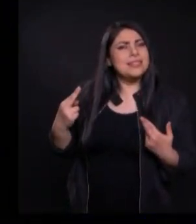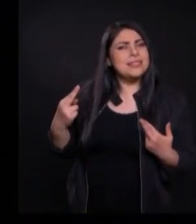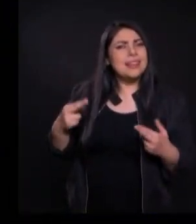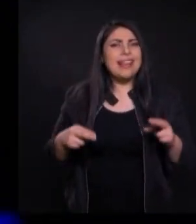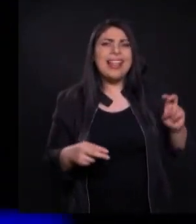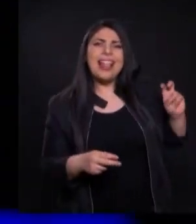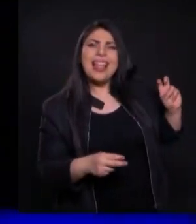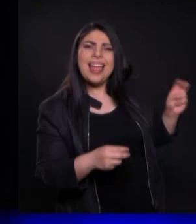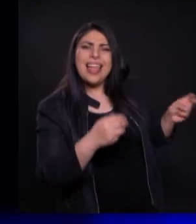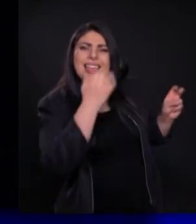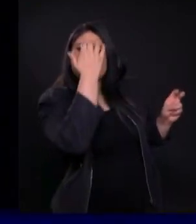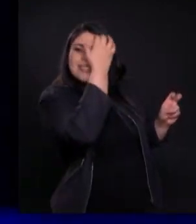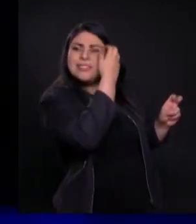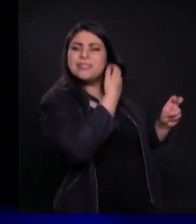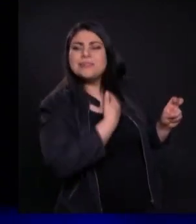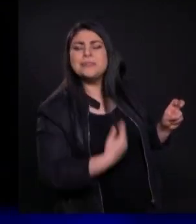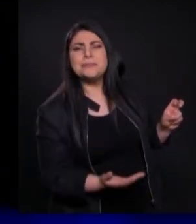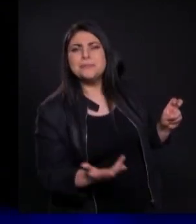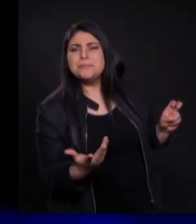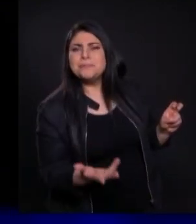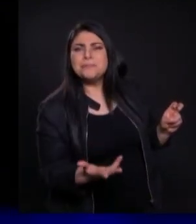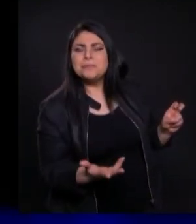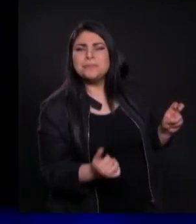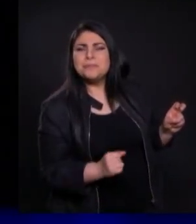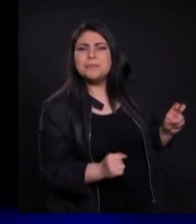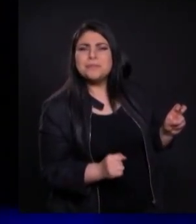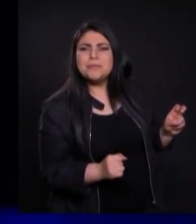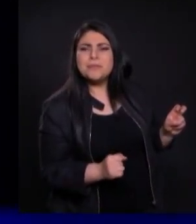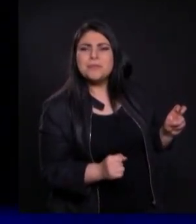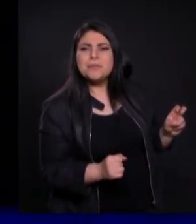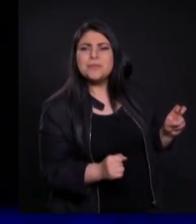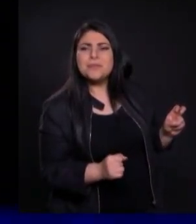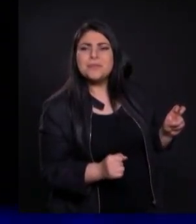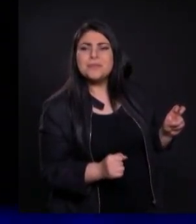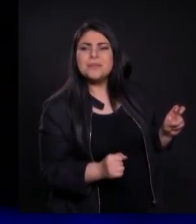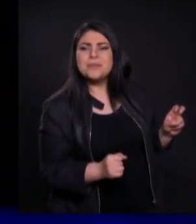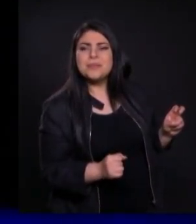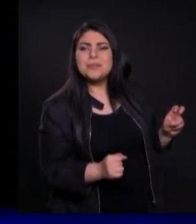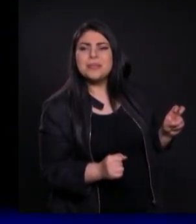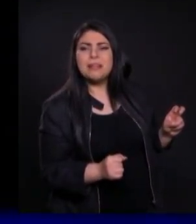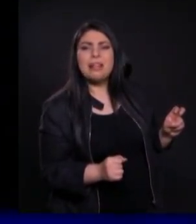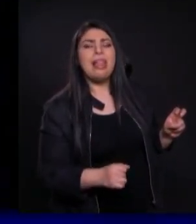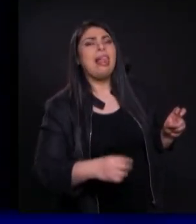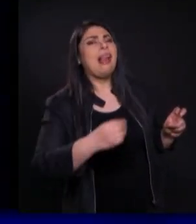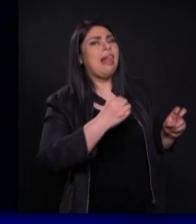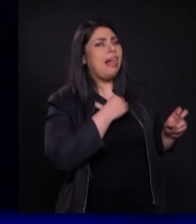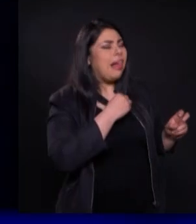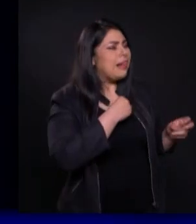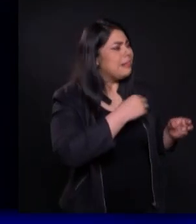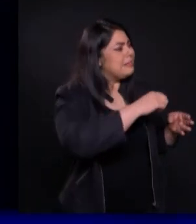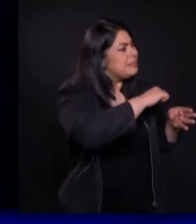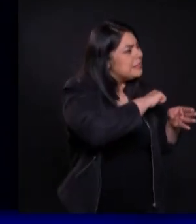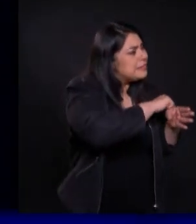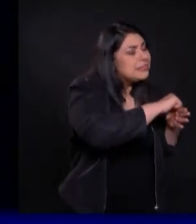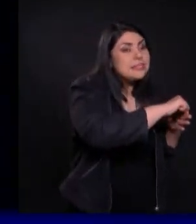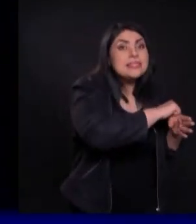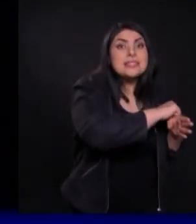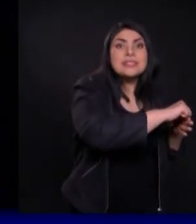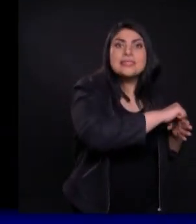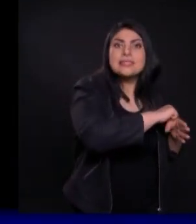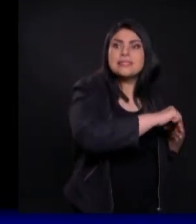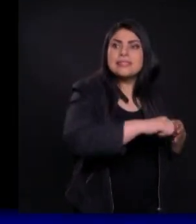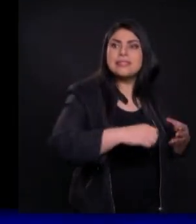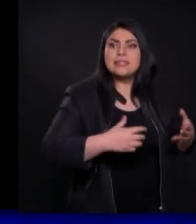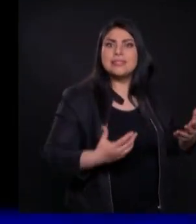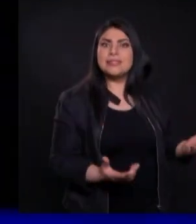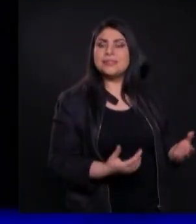dispuestos Y aptos Para poder aplicar Esto que leíamos Acá